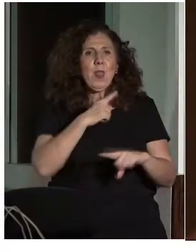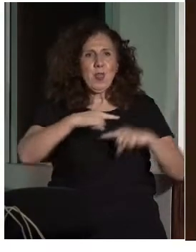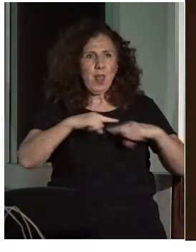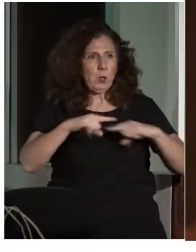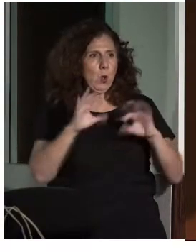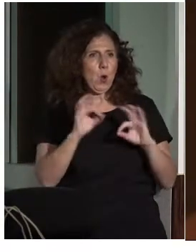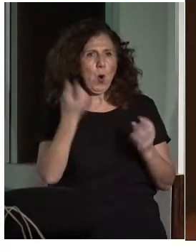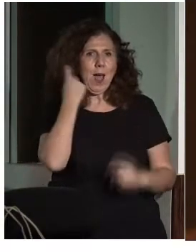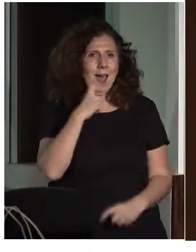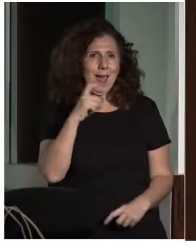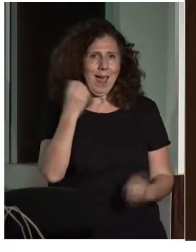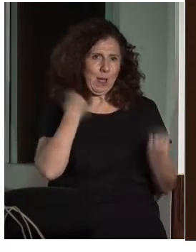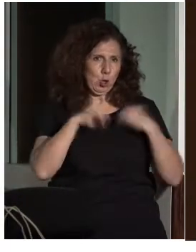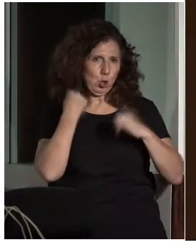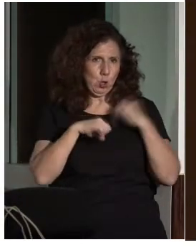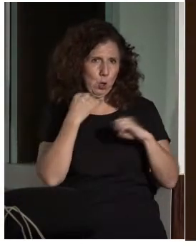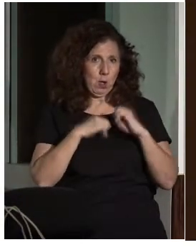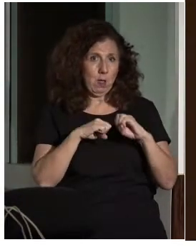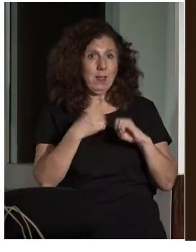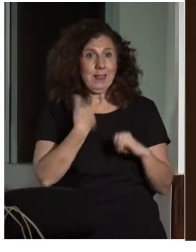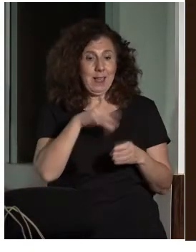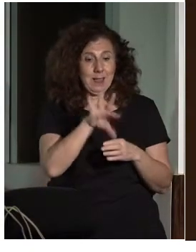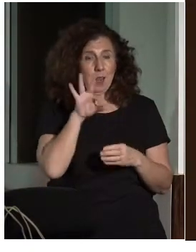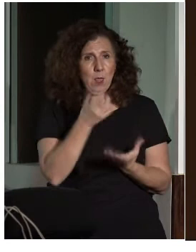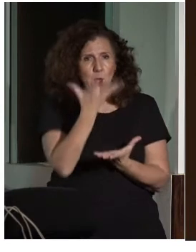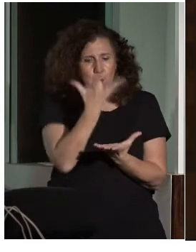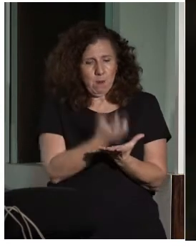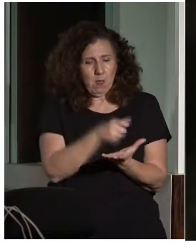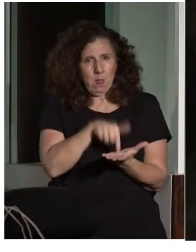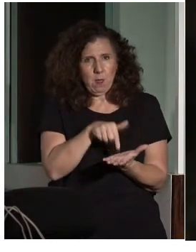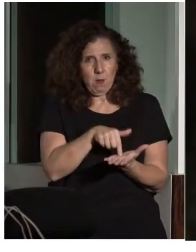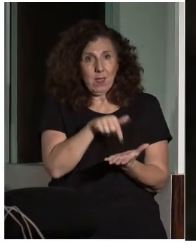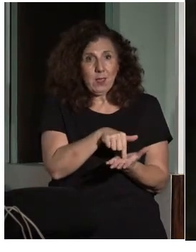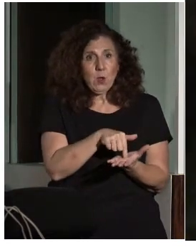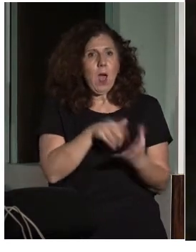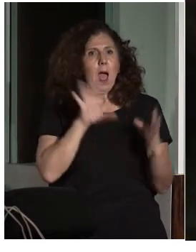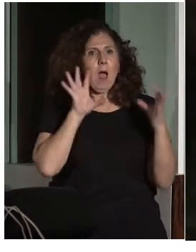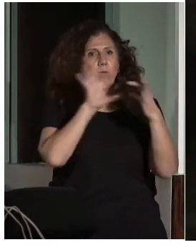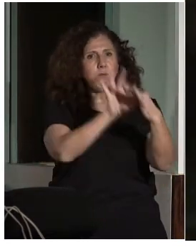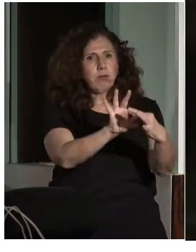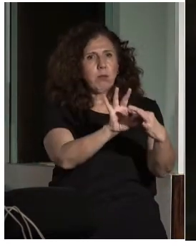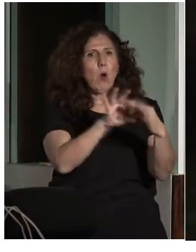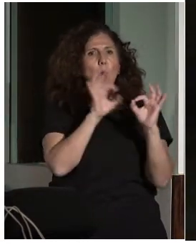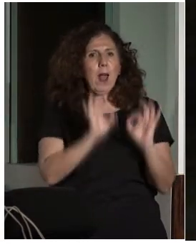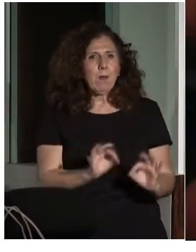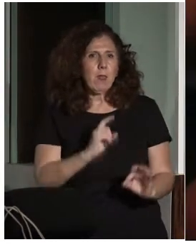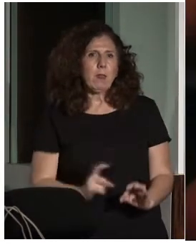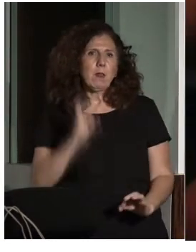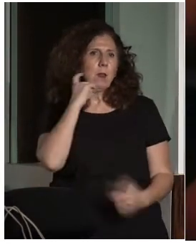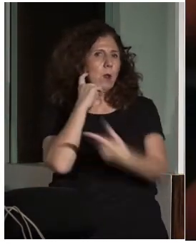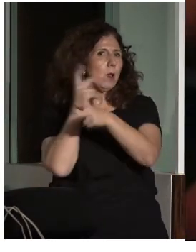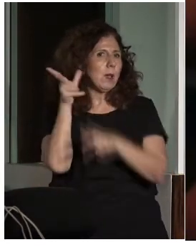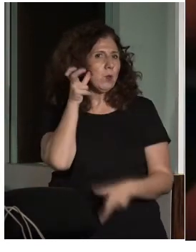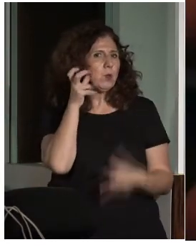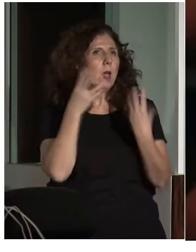deseado, se descarga la audiodescripción en el móvil. La aplicación sincronizará la audiodescripción con la película. Incluso